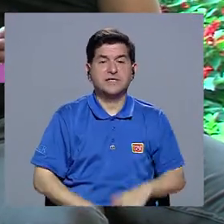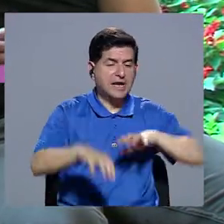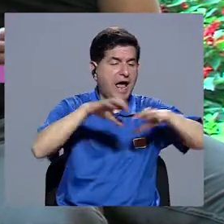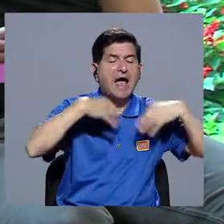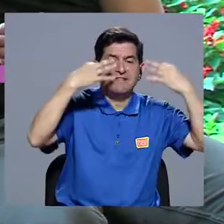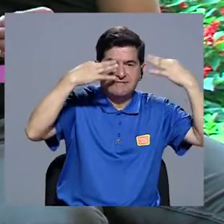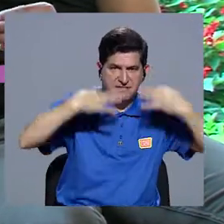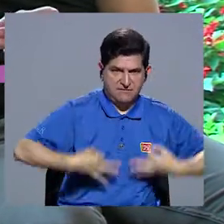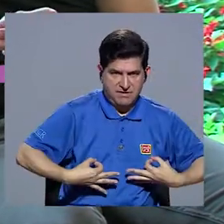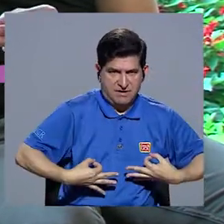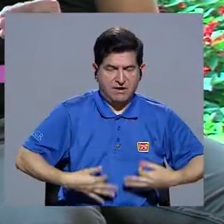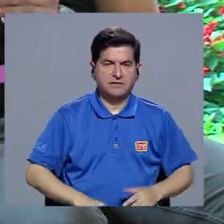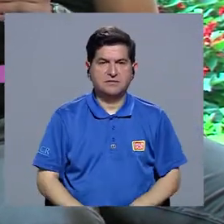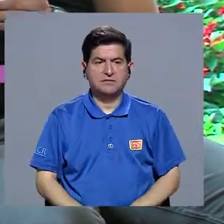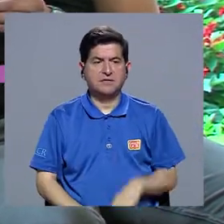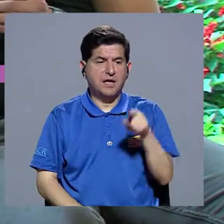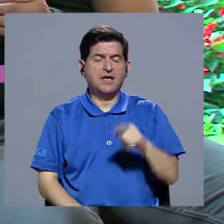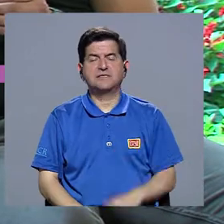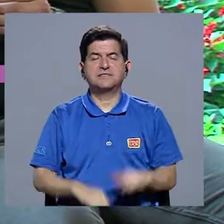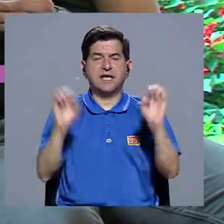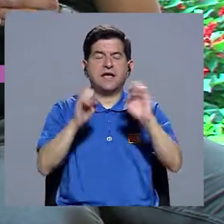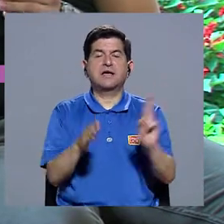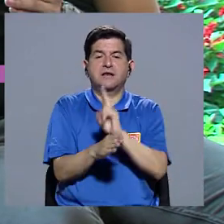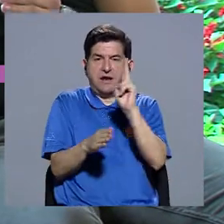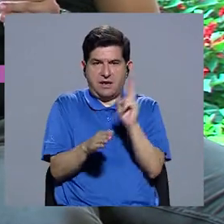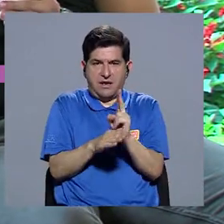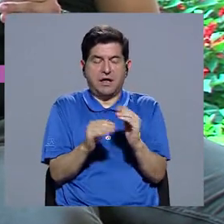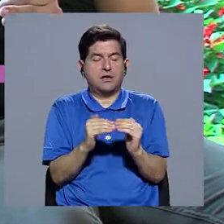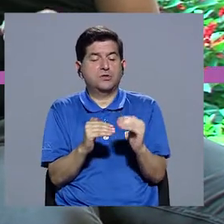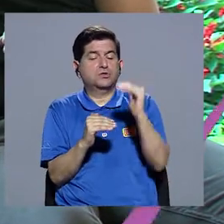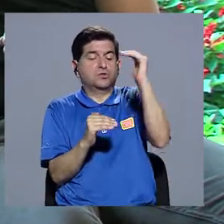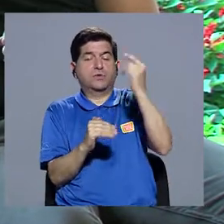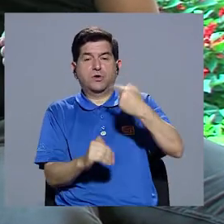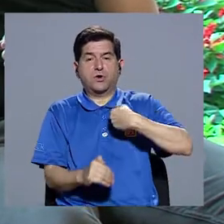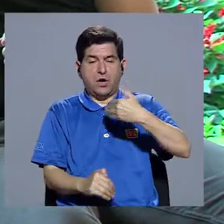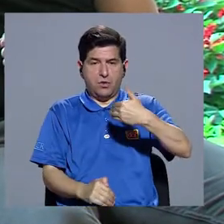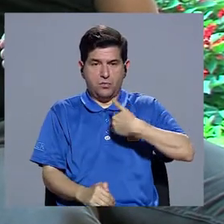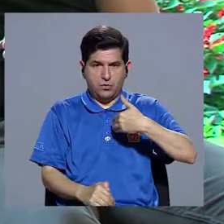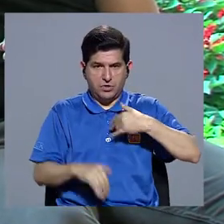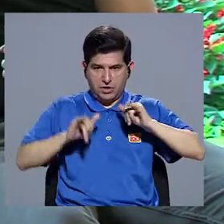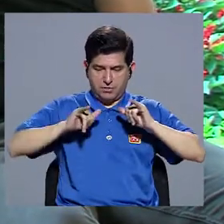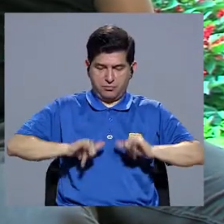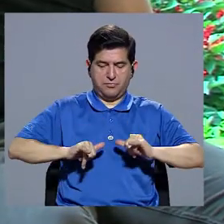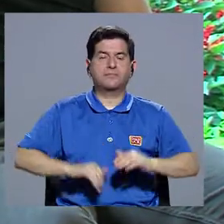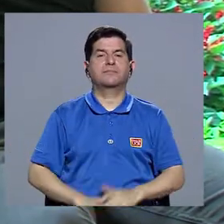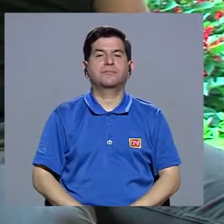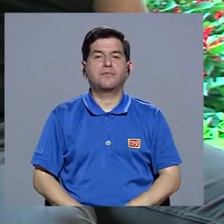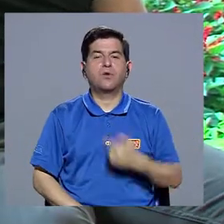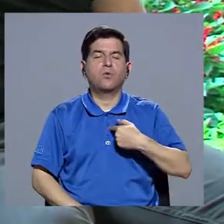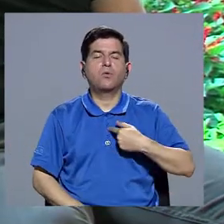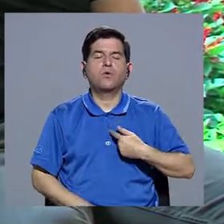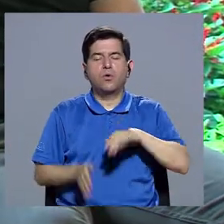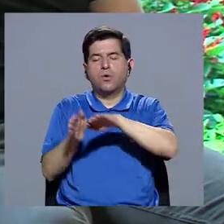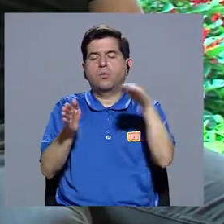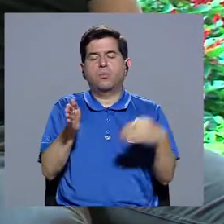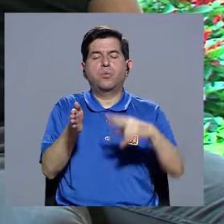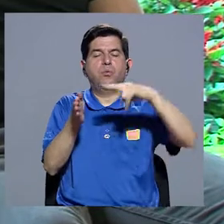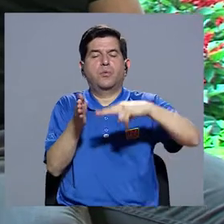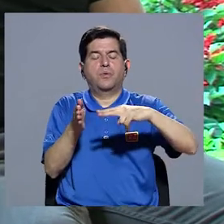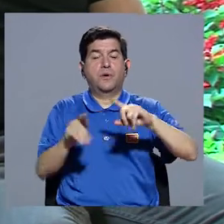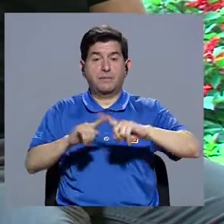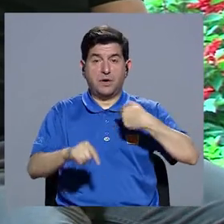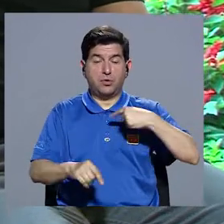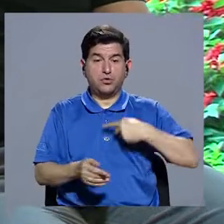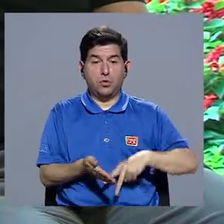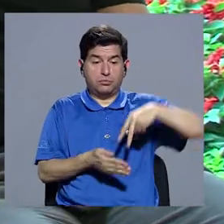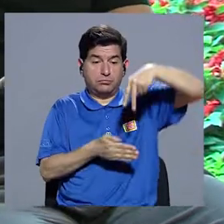actividad física, tiene que ver con un gasto de energía mayor al que uno tiene en reposo. Por ejemplo, estamos acostados, estamos en reposo, pero